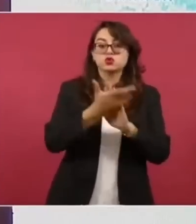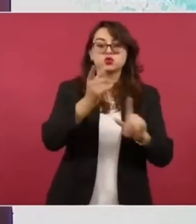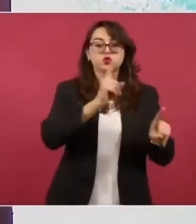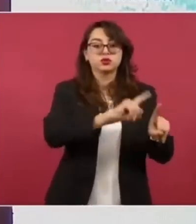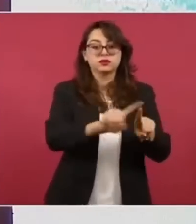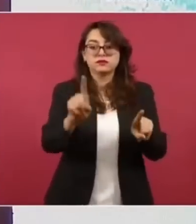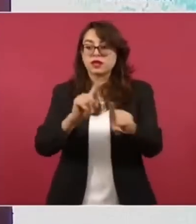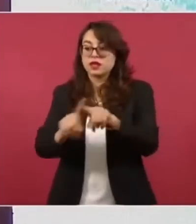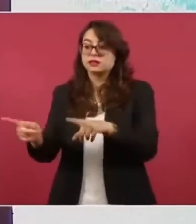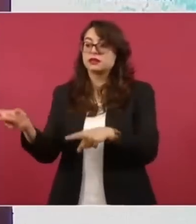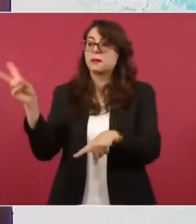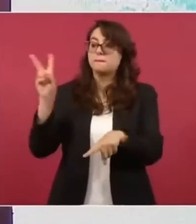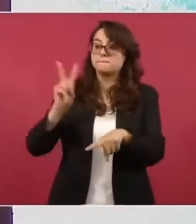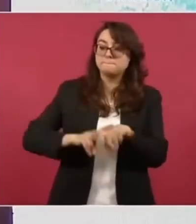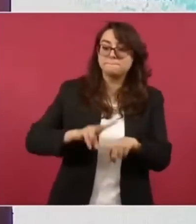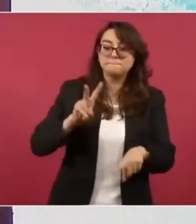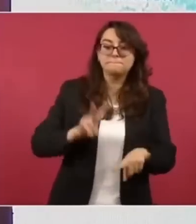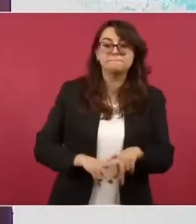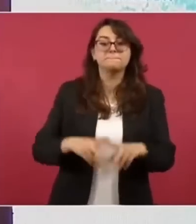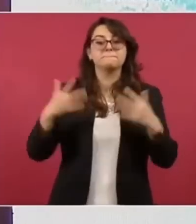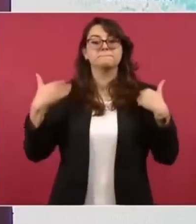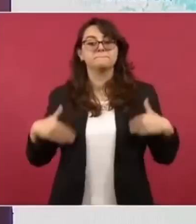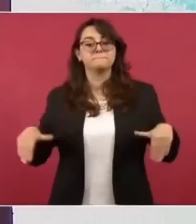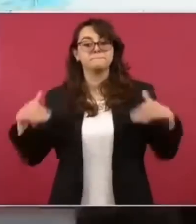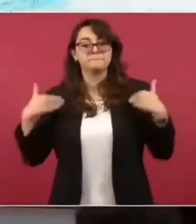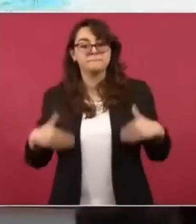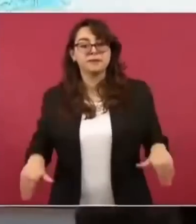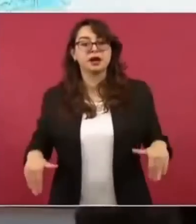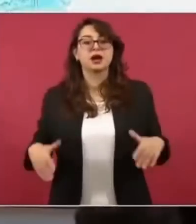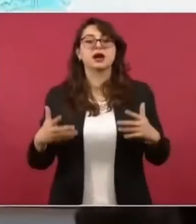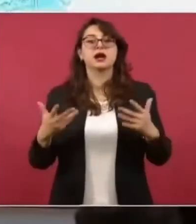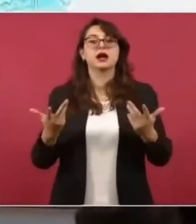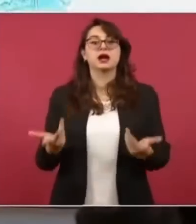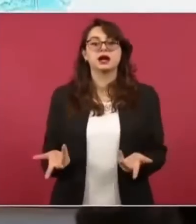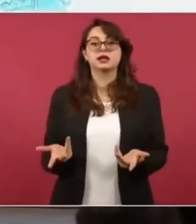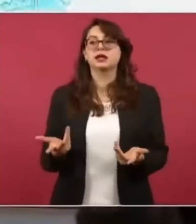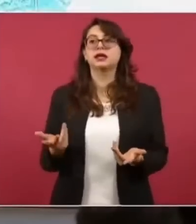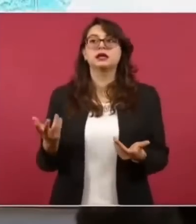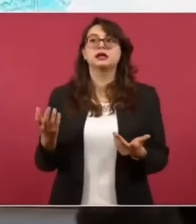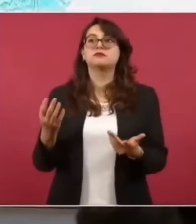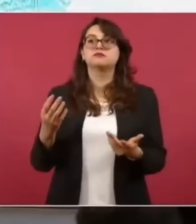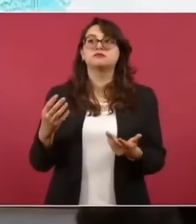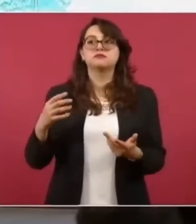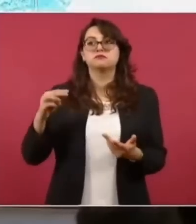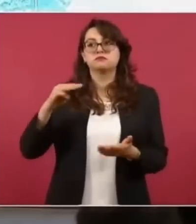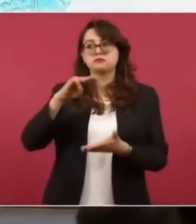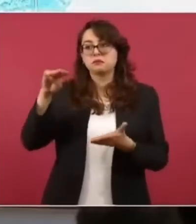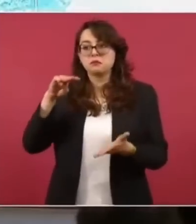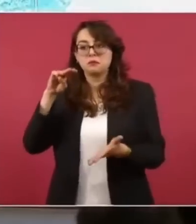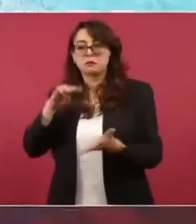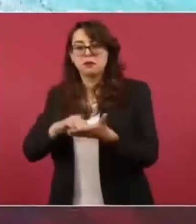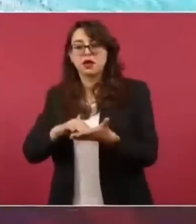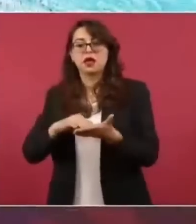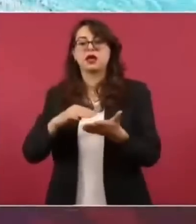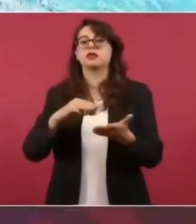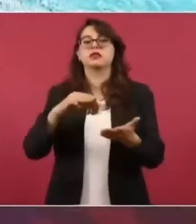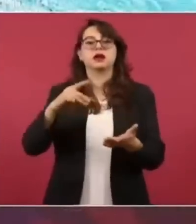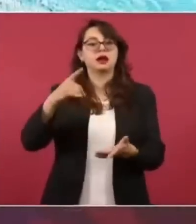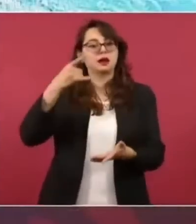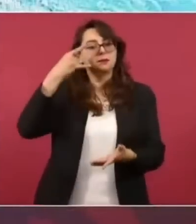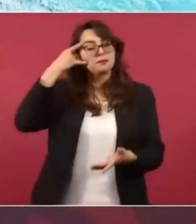parques recreativos por ejemplo el parque de la plancha en Mérida el parque del jaguar